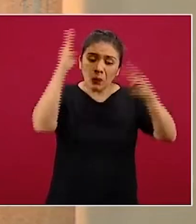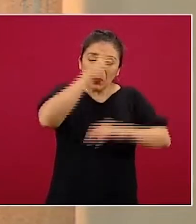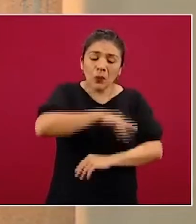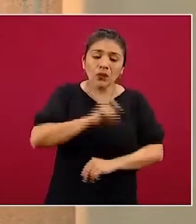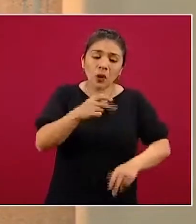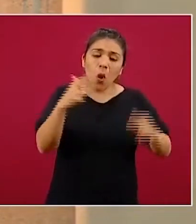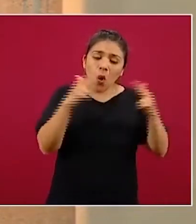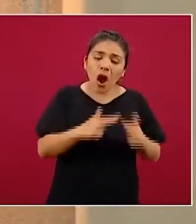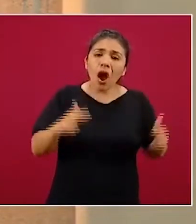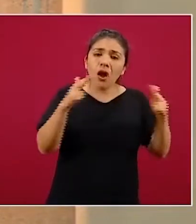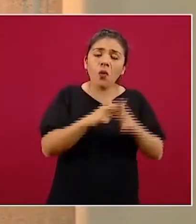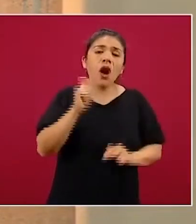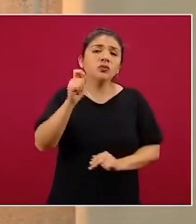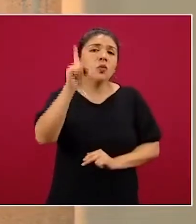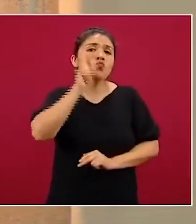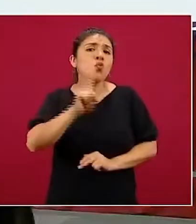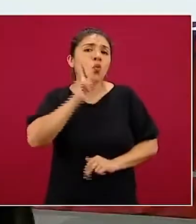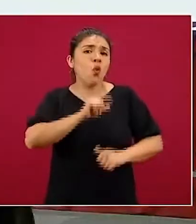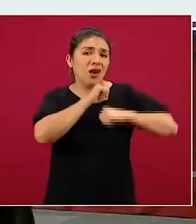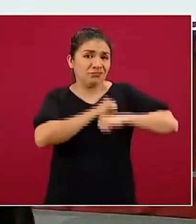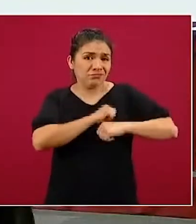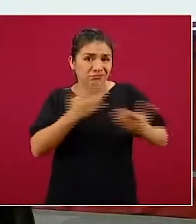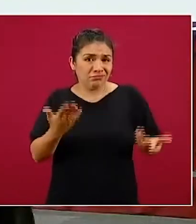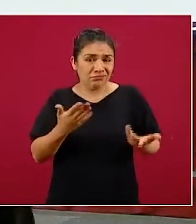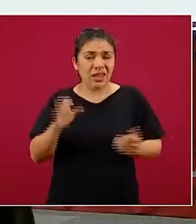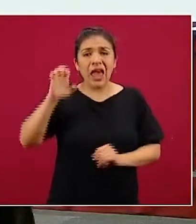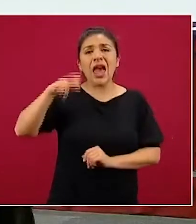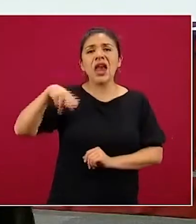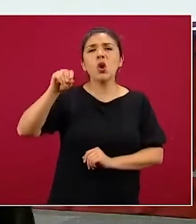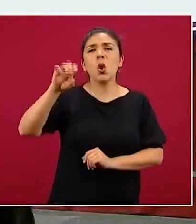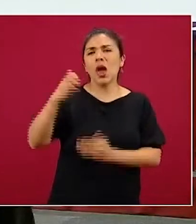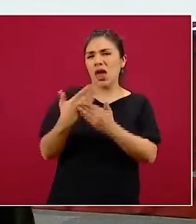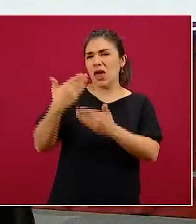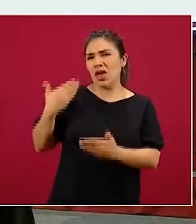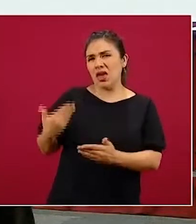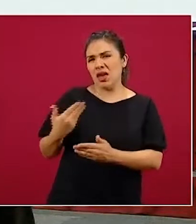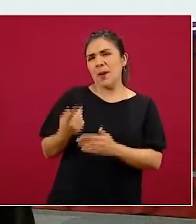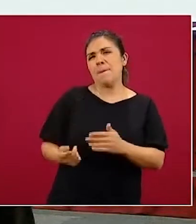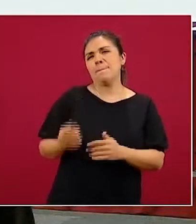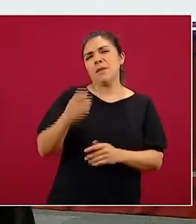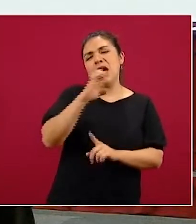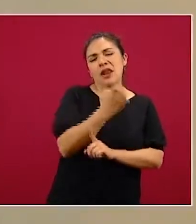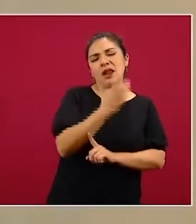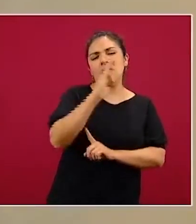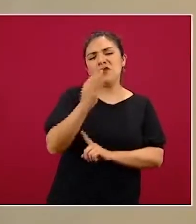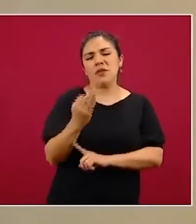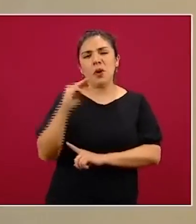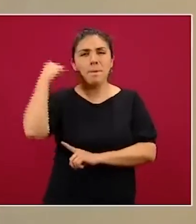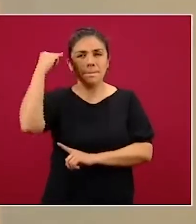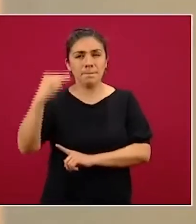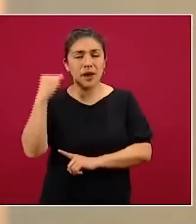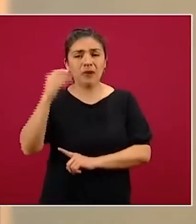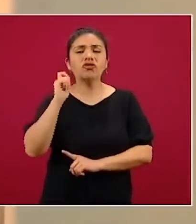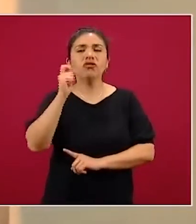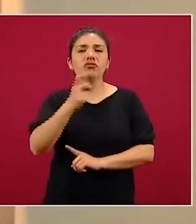las mujeres. De acuerdo a Lenovo, en el primer trimestre, los hombres dedican,